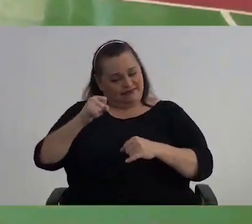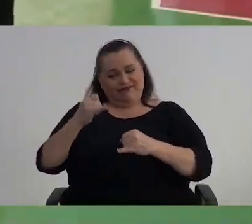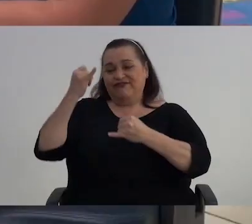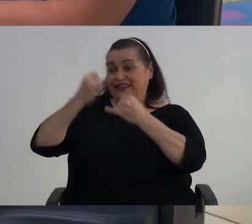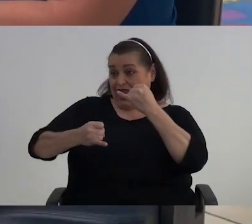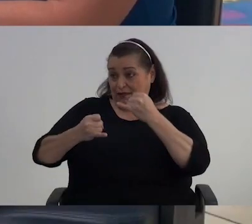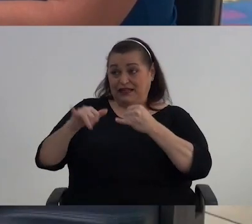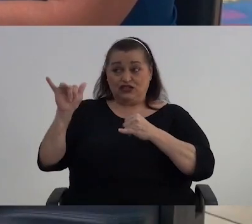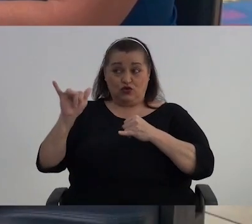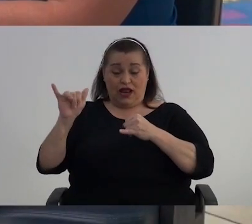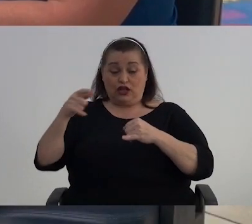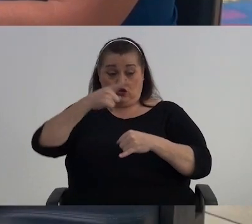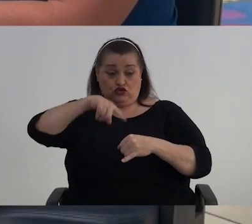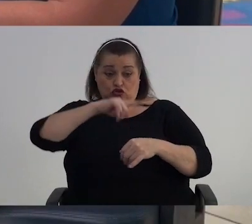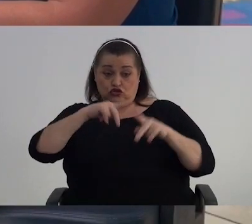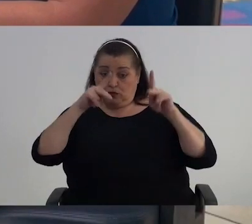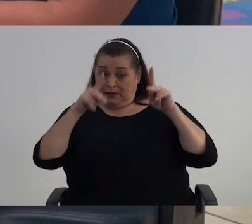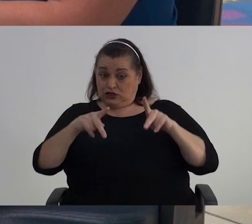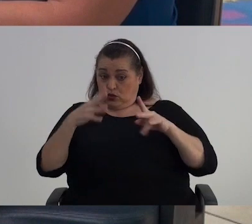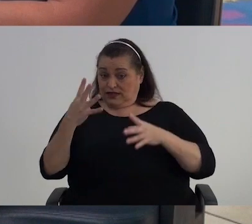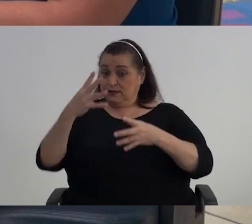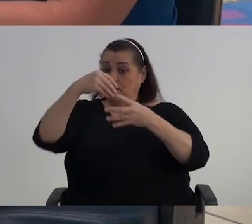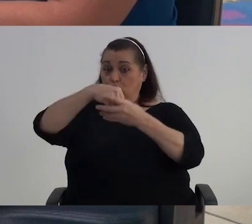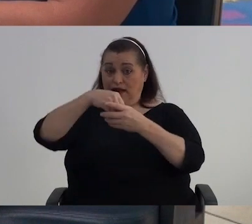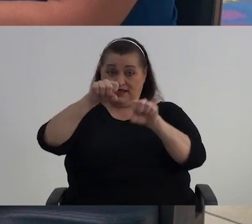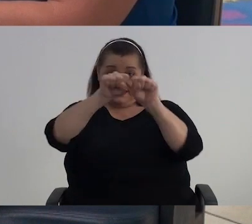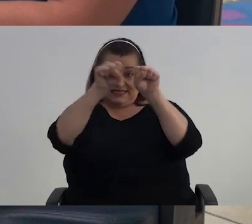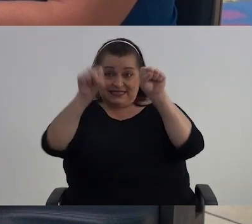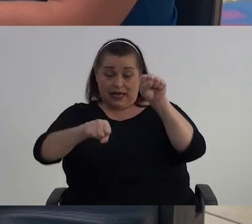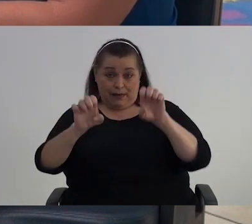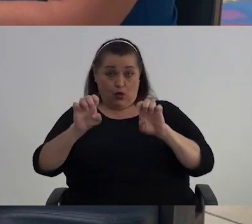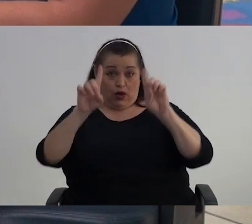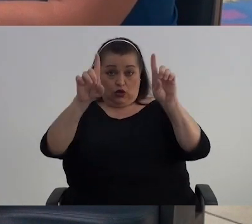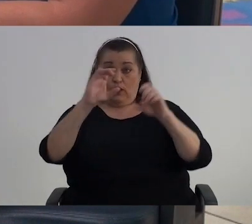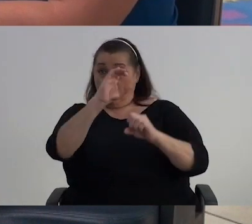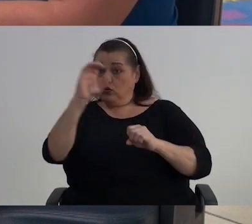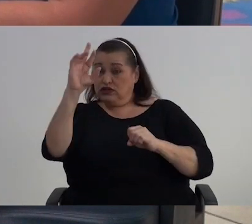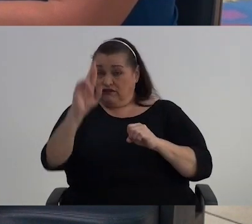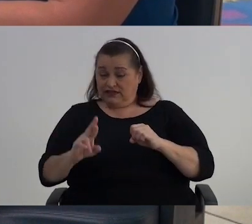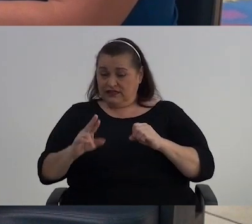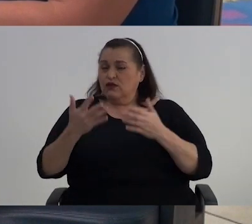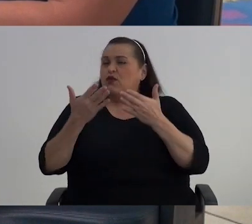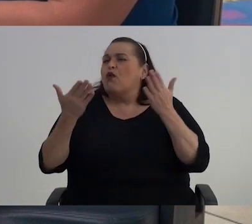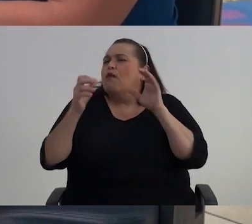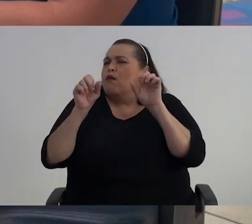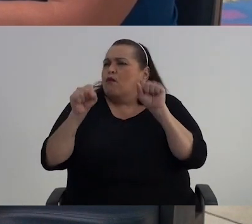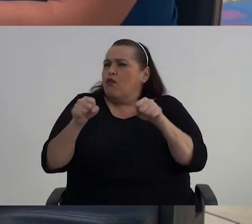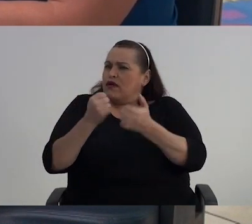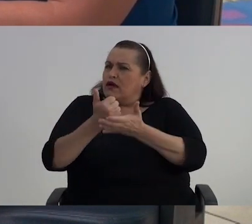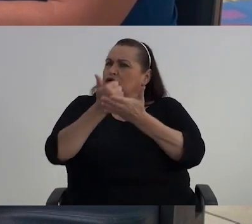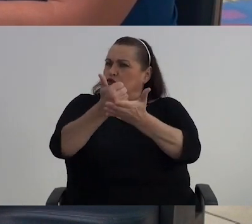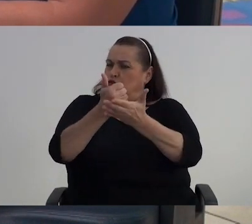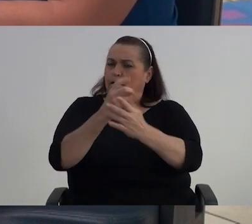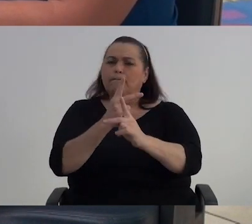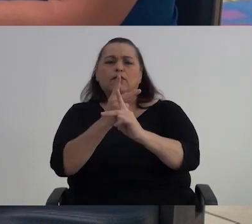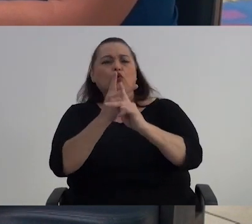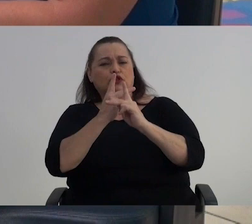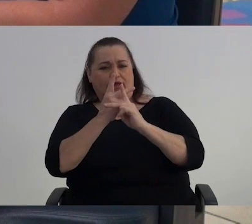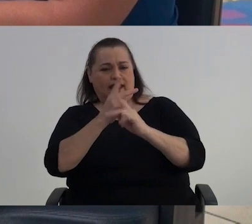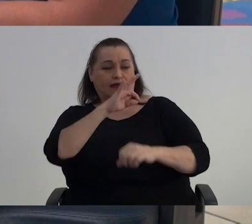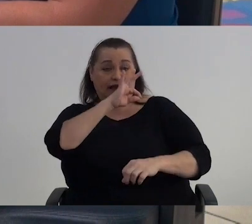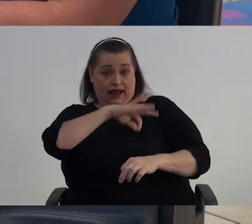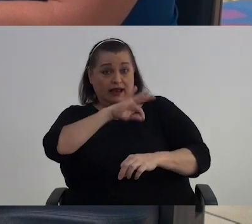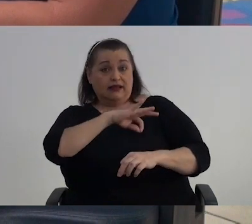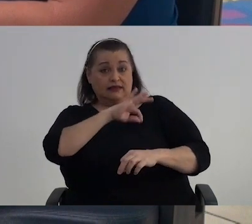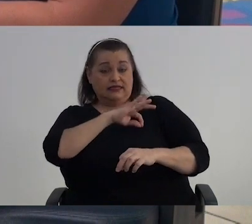Yolanda Como nosotros Como personas Que estamos involucradas En el sistema educativo Costavicense Podemos ayudar A proteger Y a